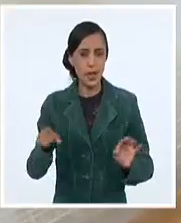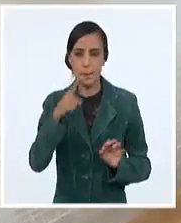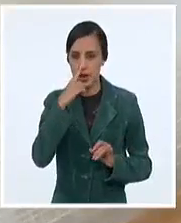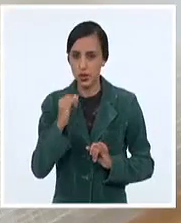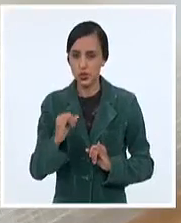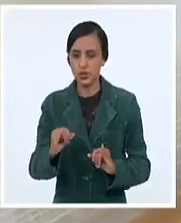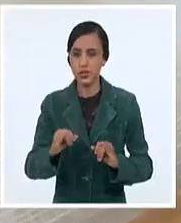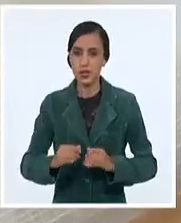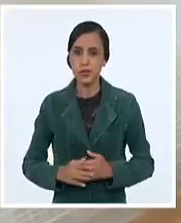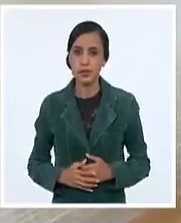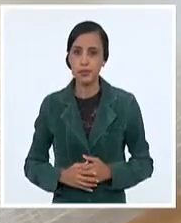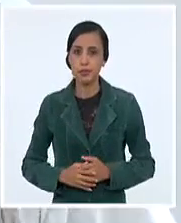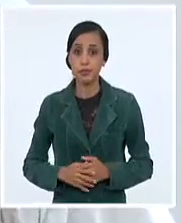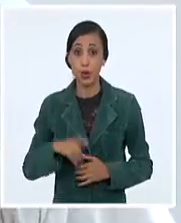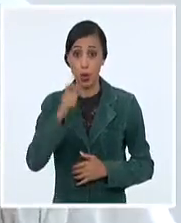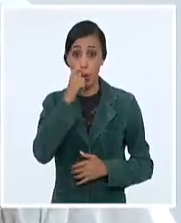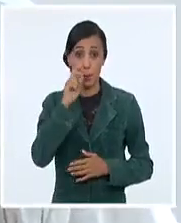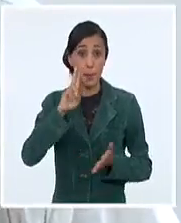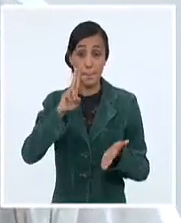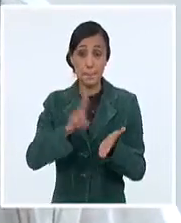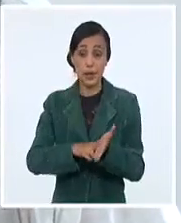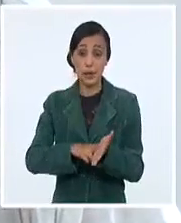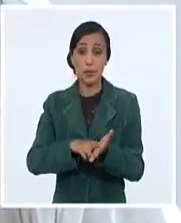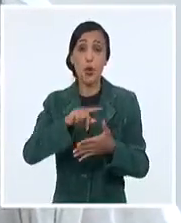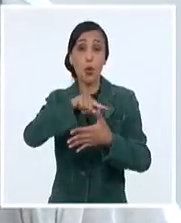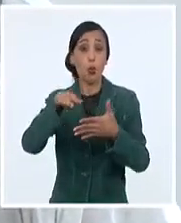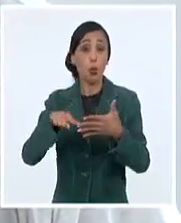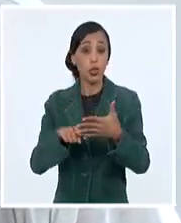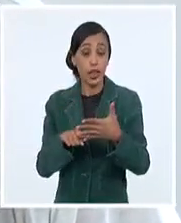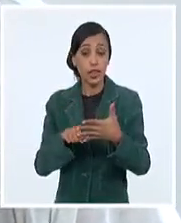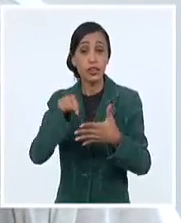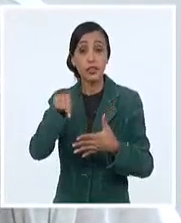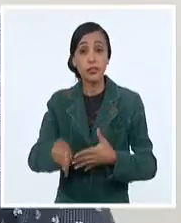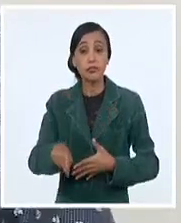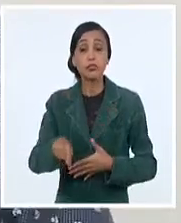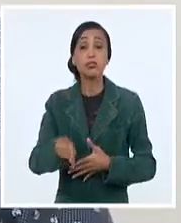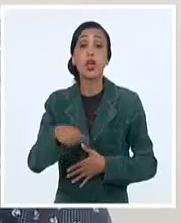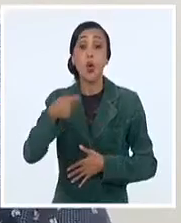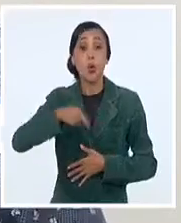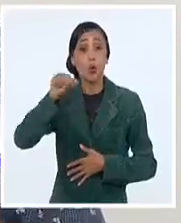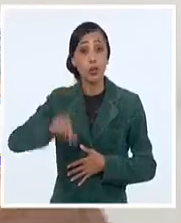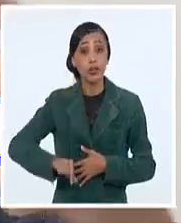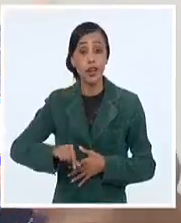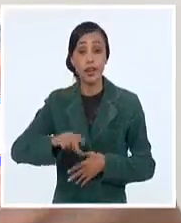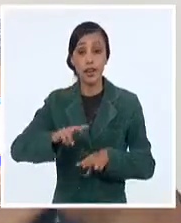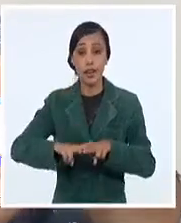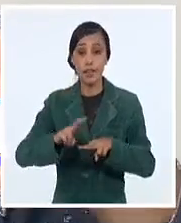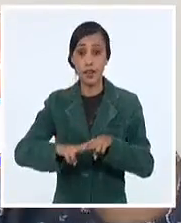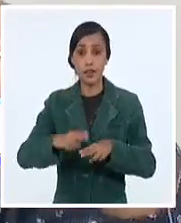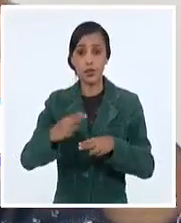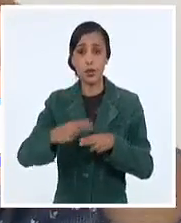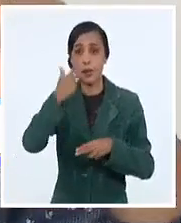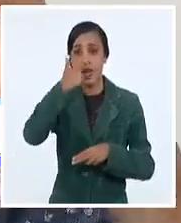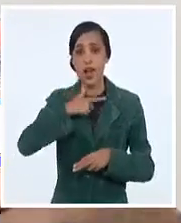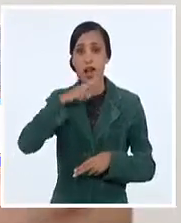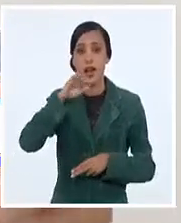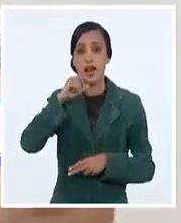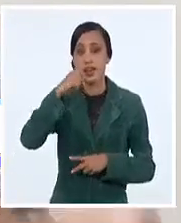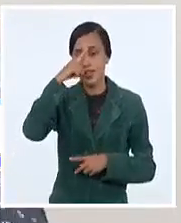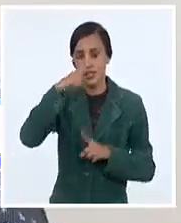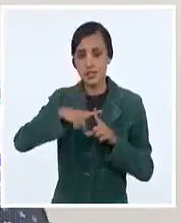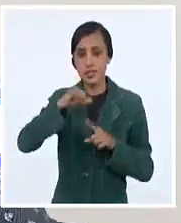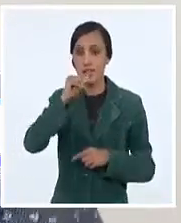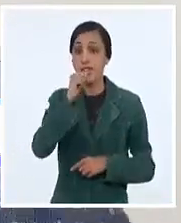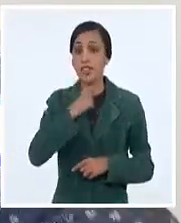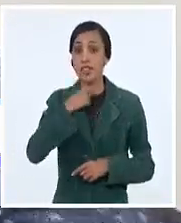El también miembro de la Junta Directiva de la Unión de Juristas en La Habana, Aristides Hernández Morales, declaró que